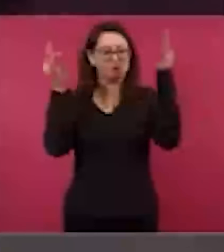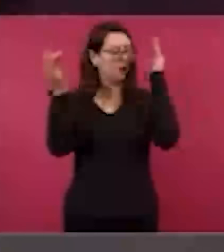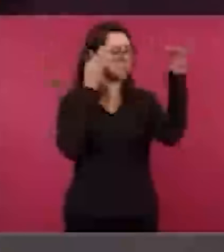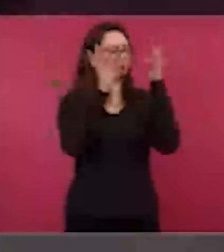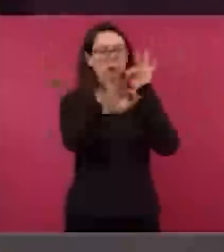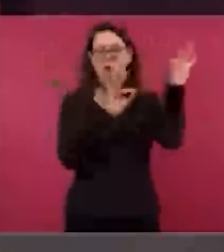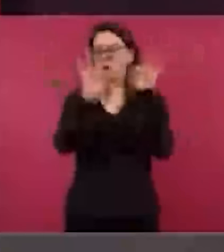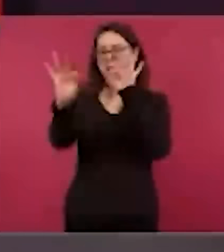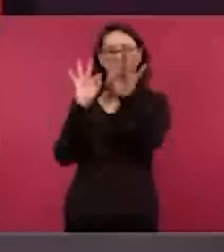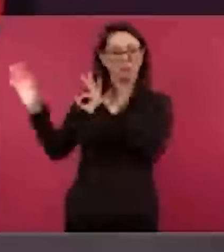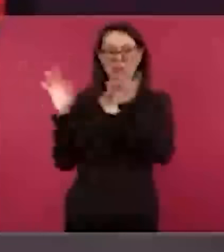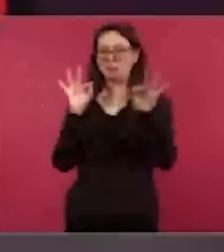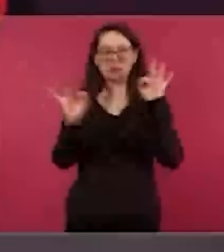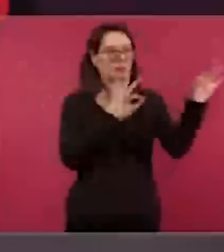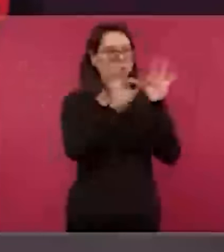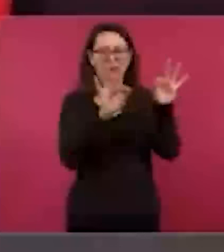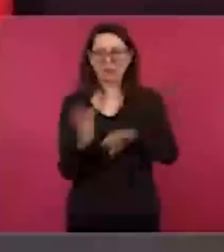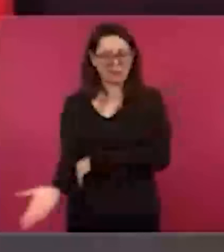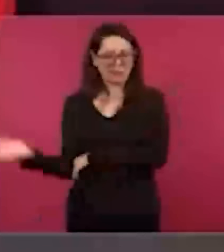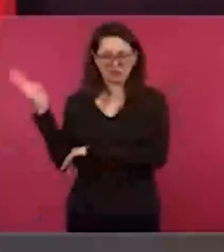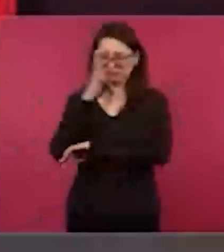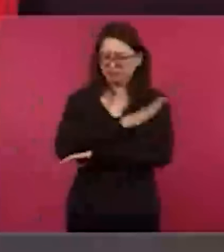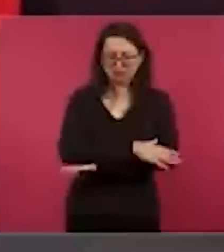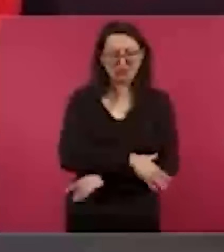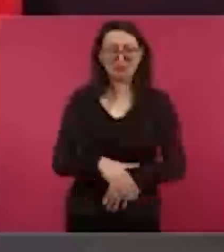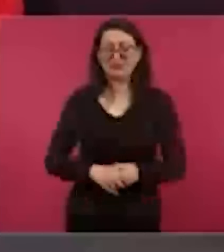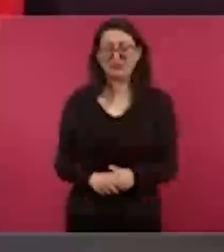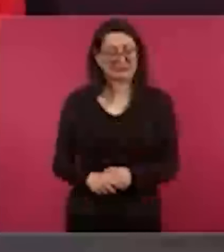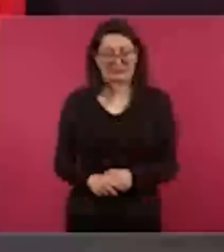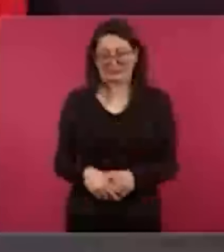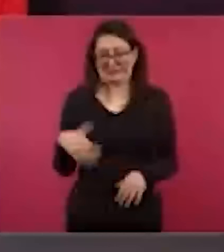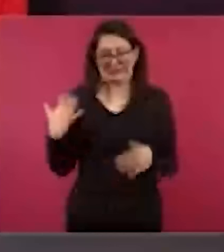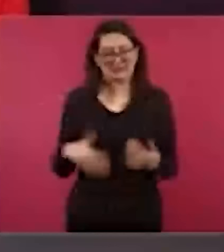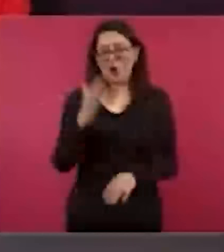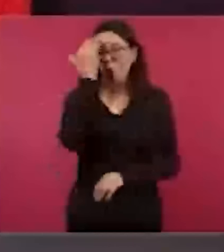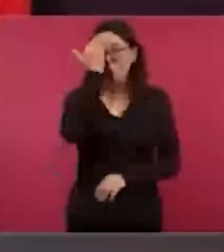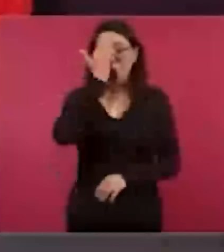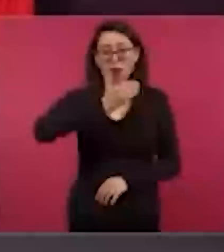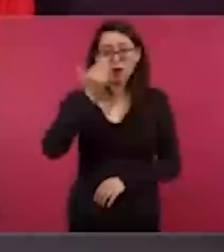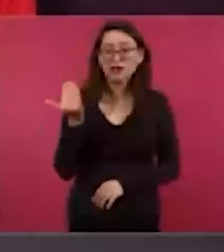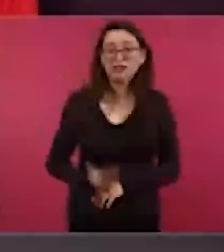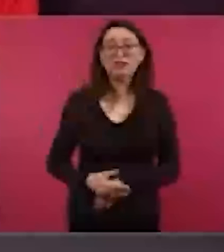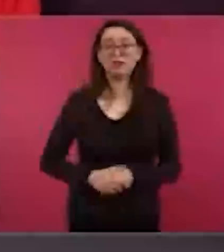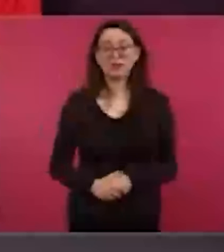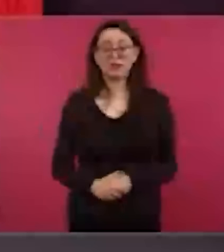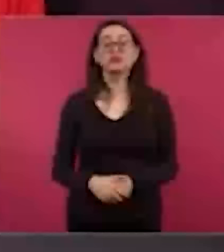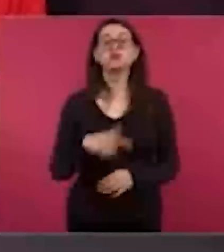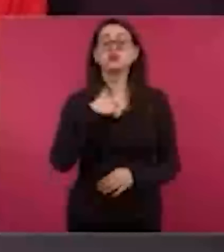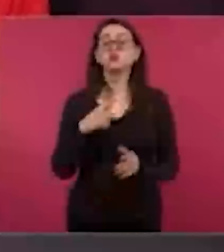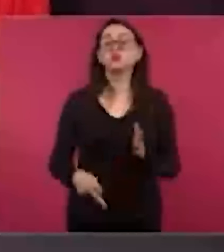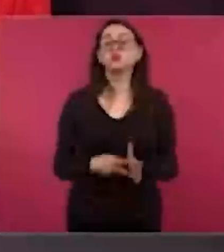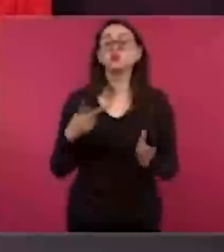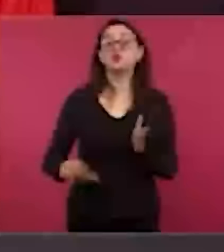Pero tremendo, ya se los he dicho varias veces